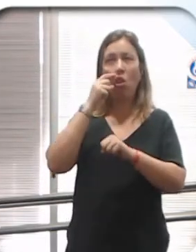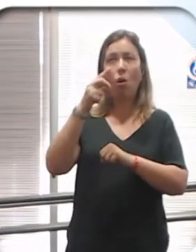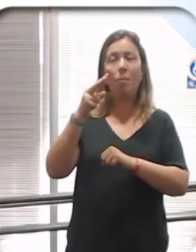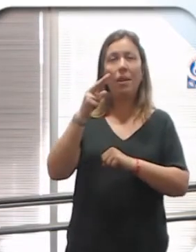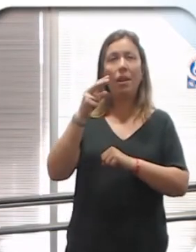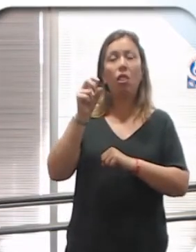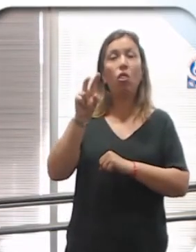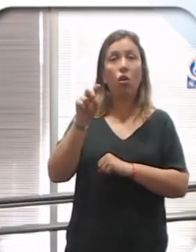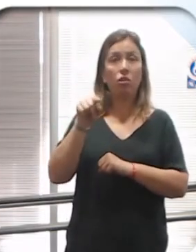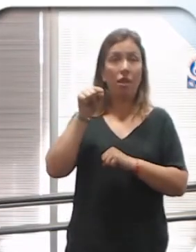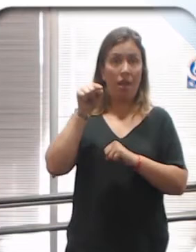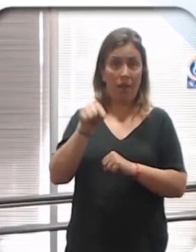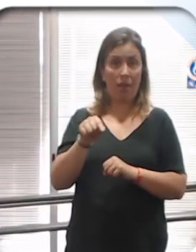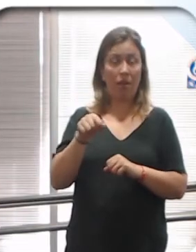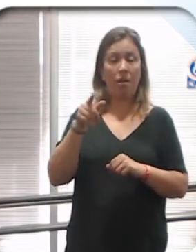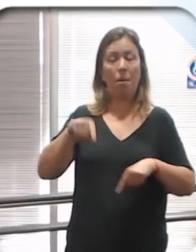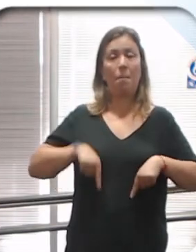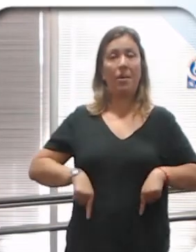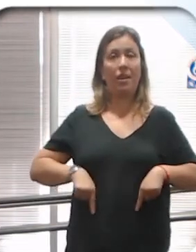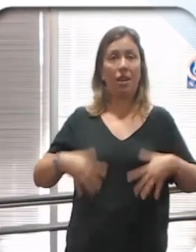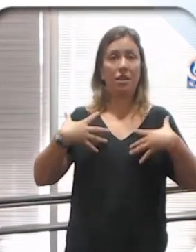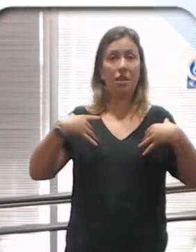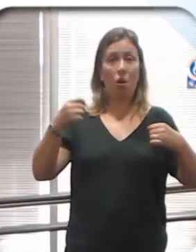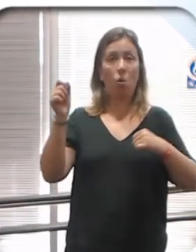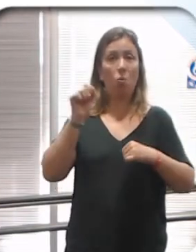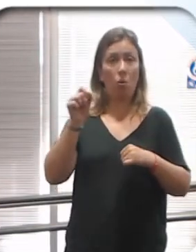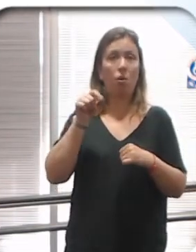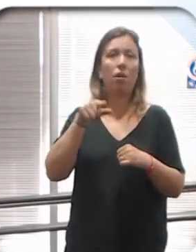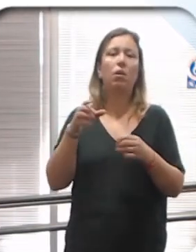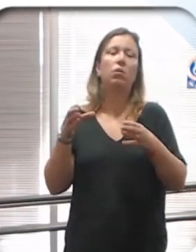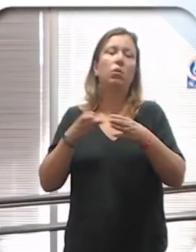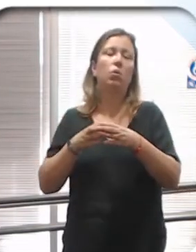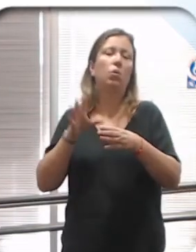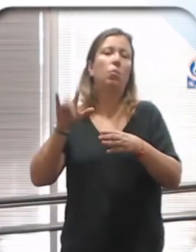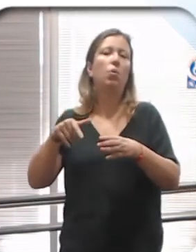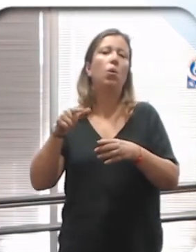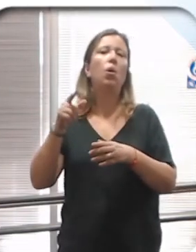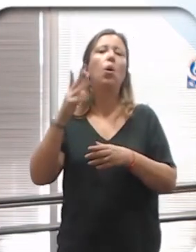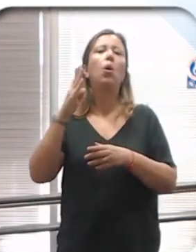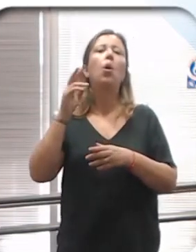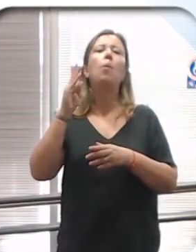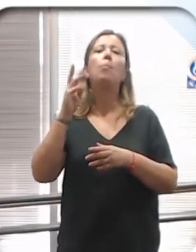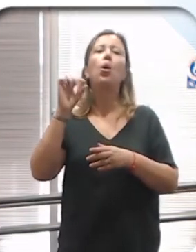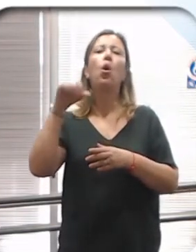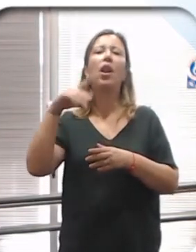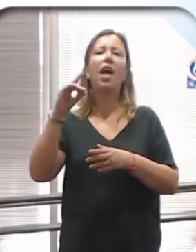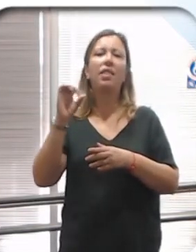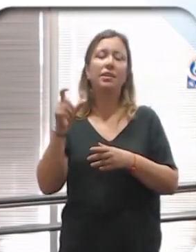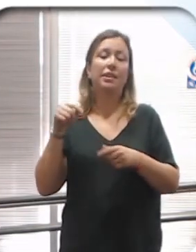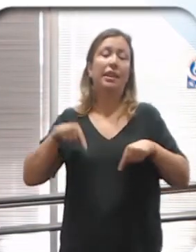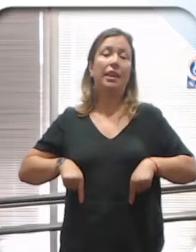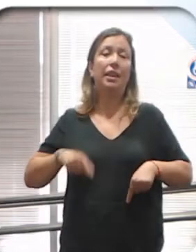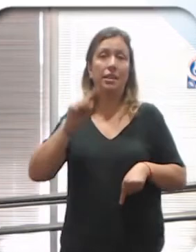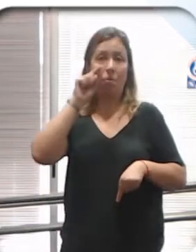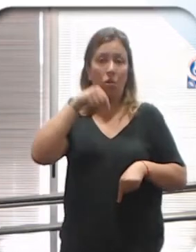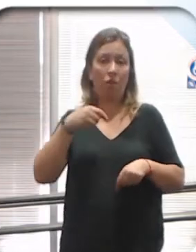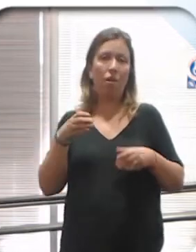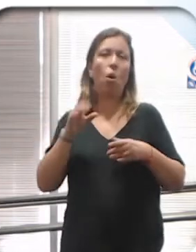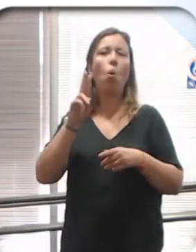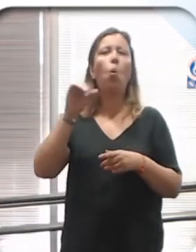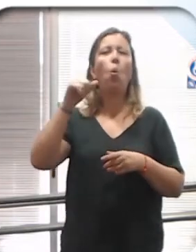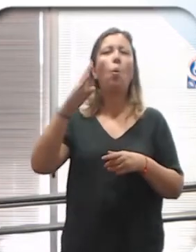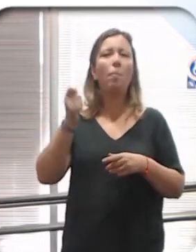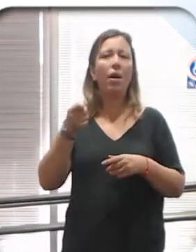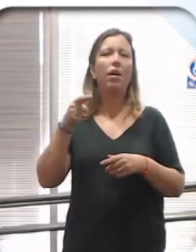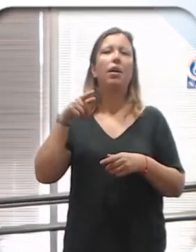el Ministerio de Salud Pública, junto con el apoyo de PRONADIS, la Intendencia de Montevideo, UNFA,